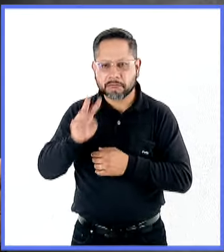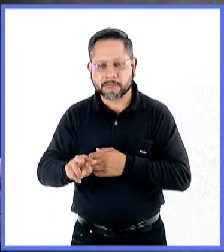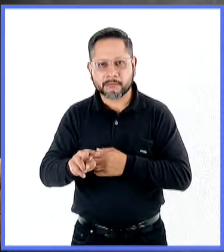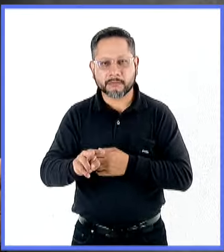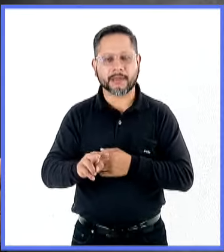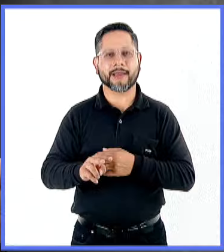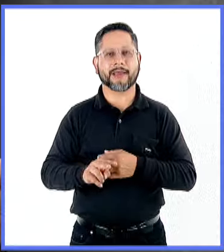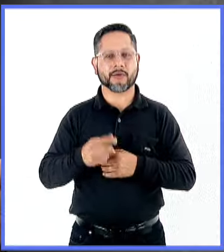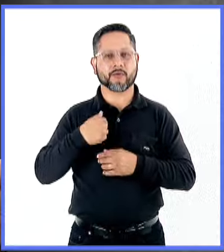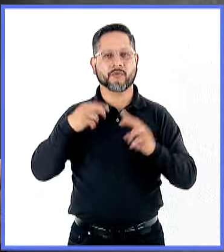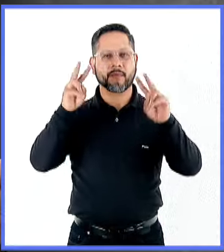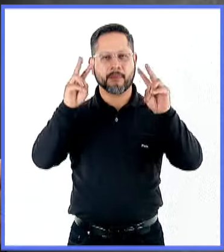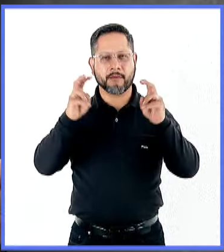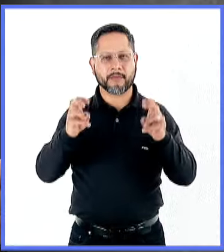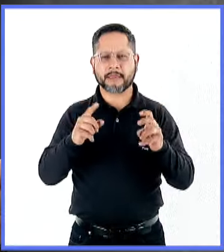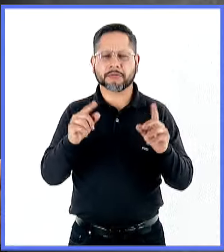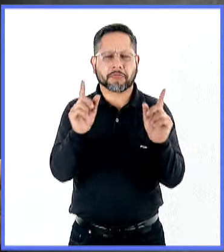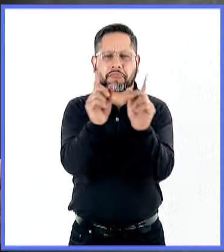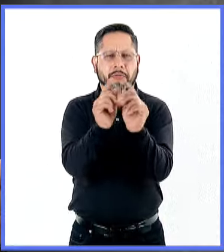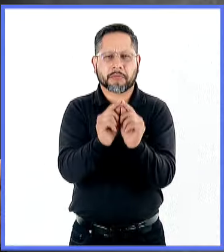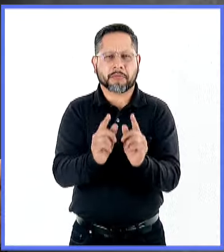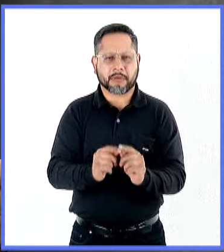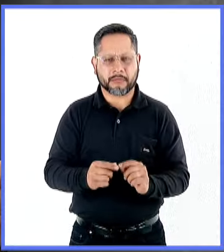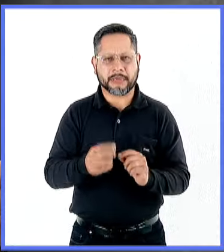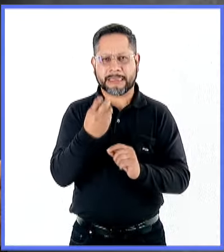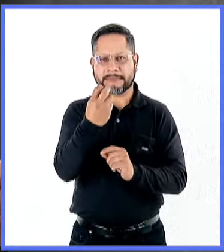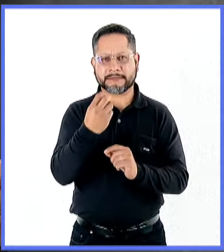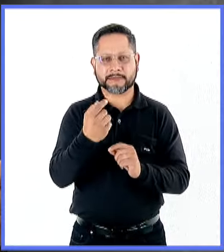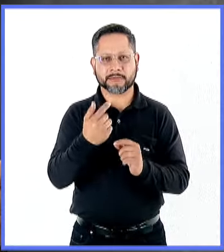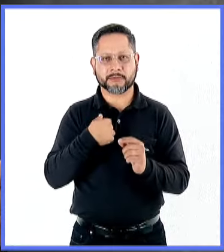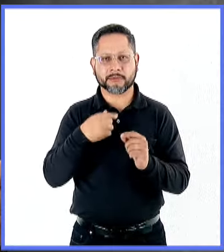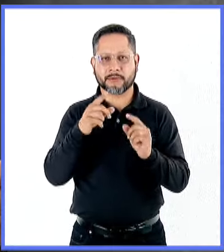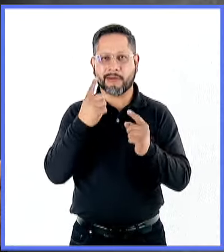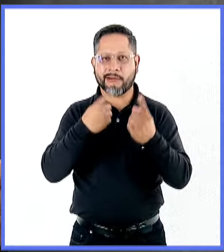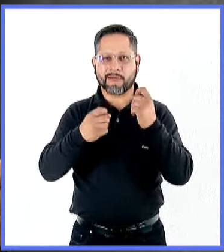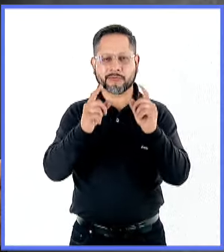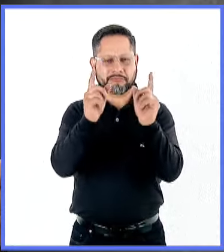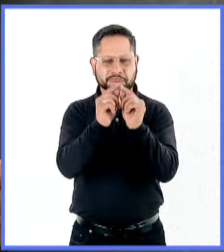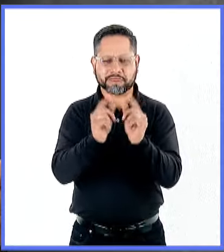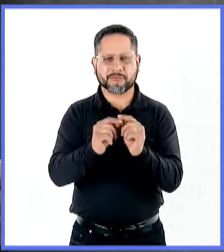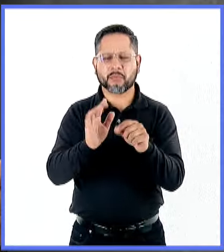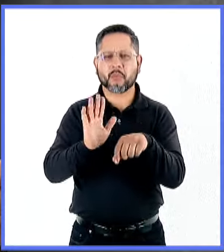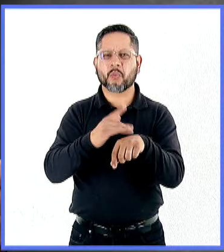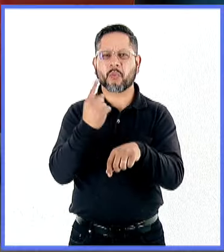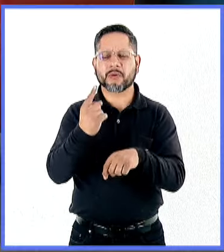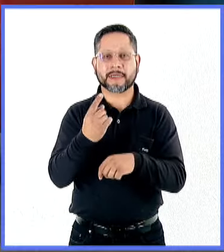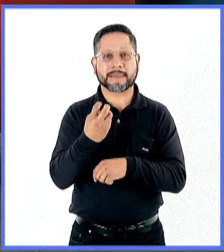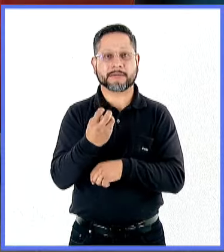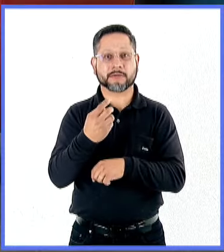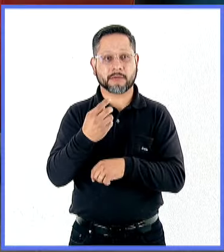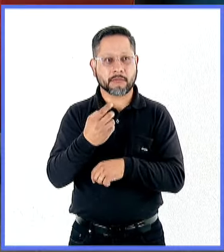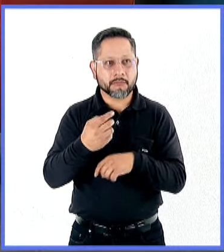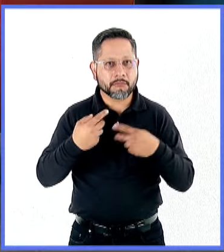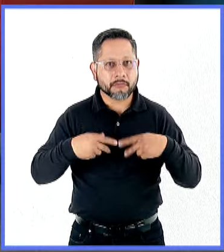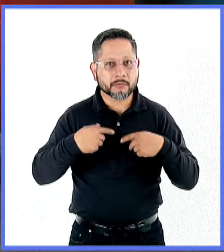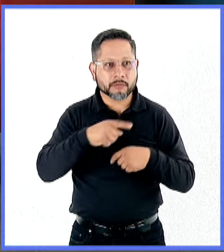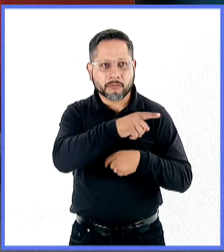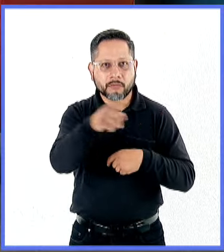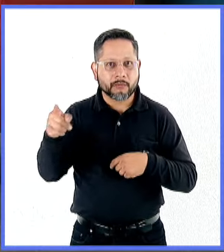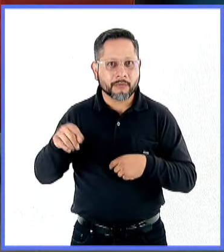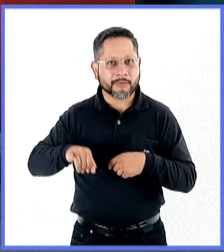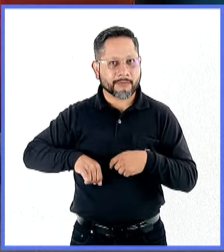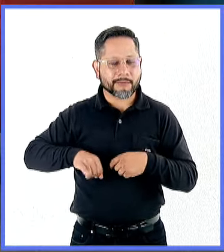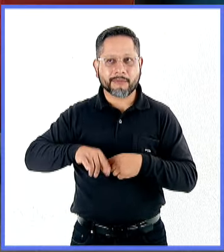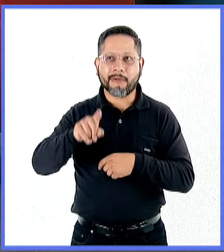yo quiero mencionar los títulos, que son breves, ¿no? No tan breves, pero son breves, porque eso le puede despertar el interés a la